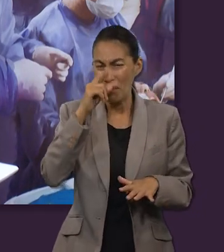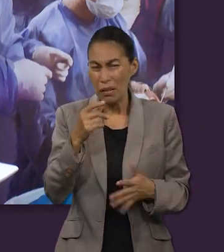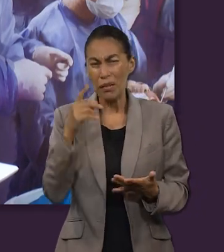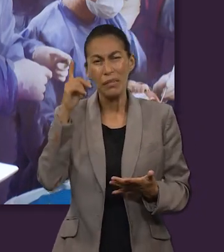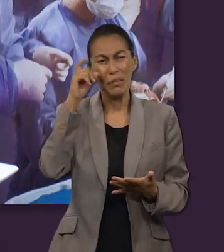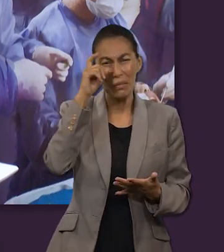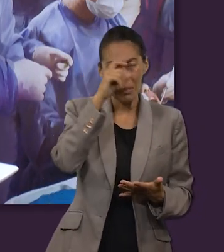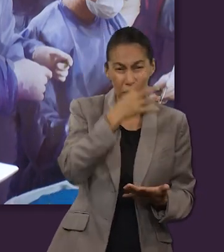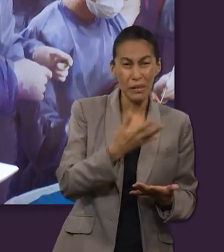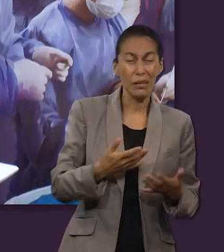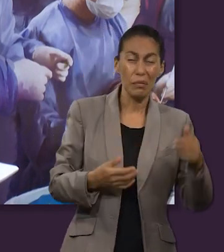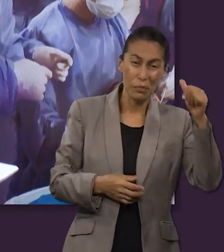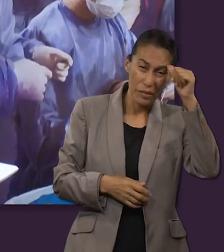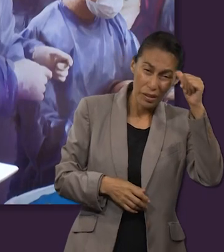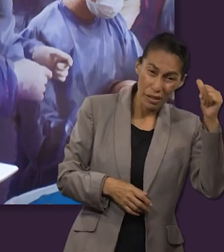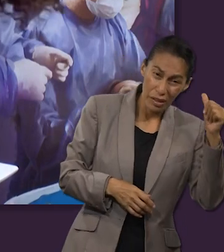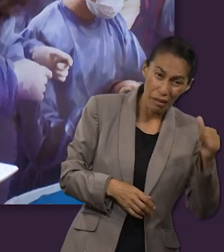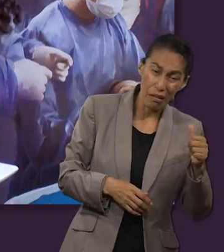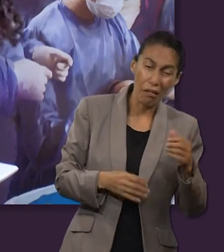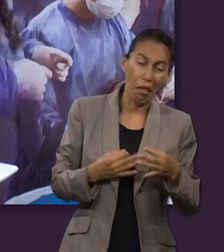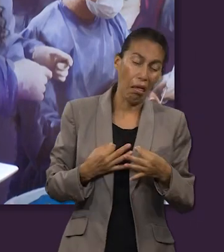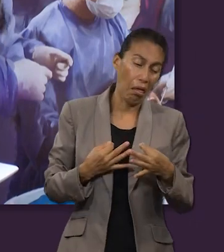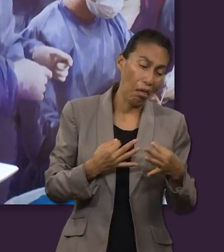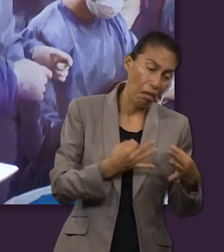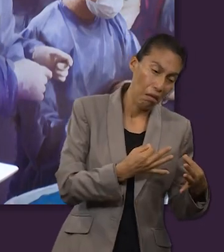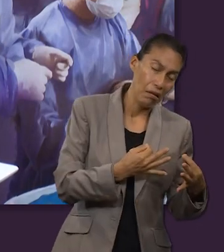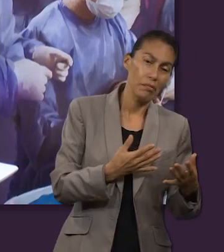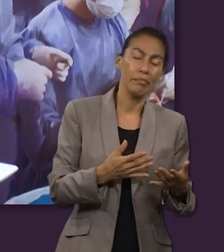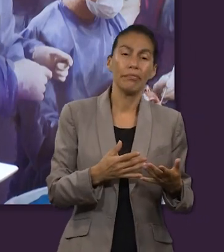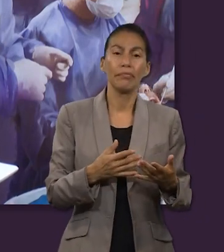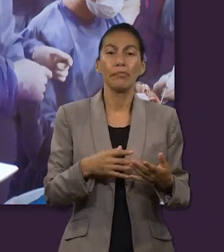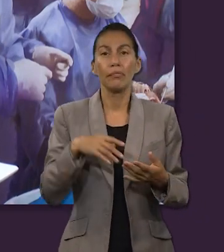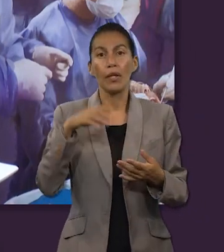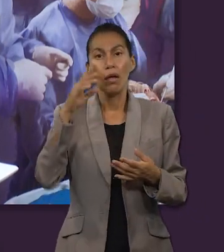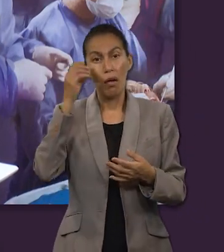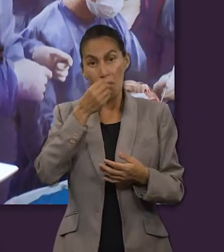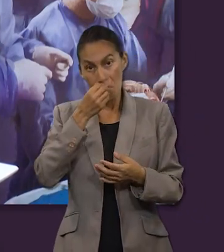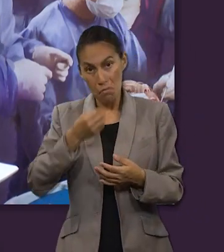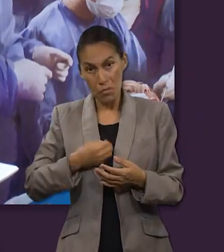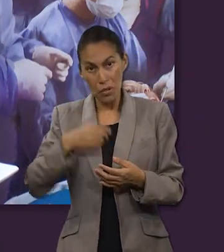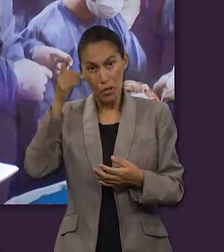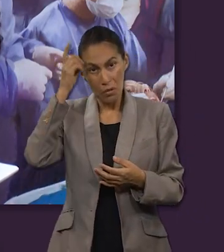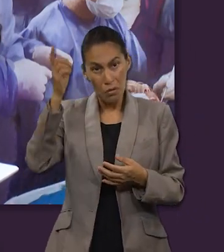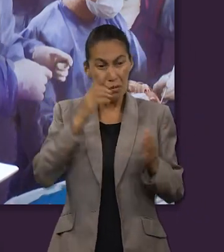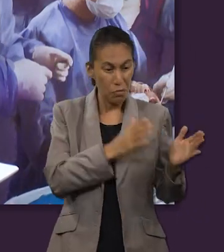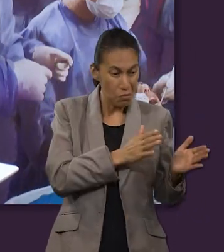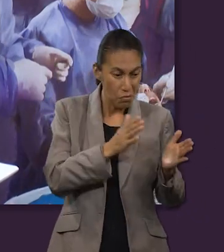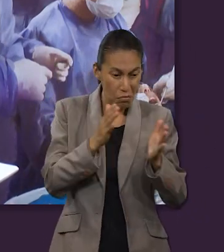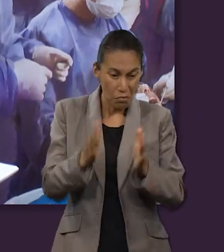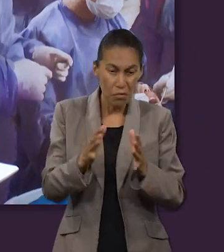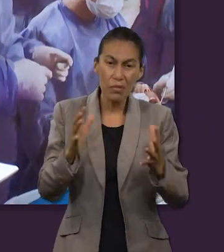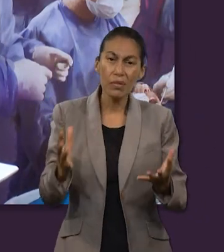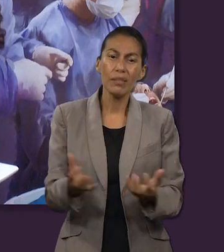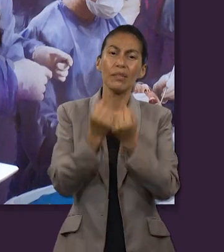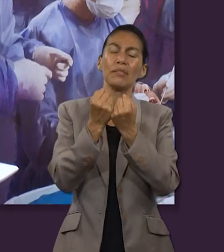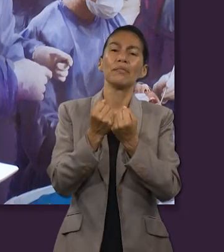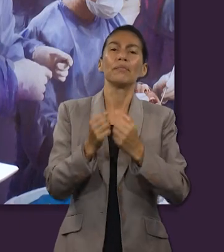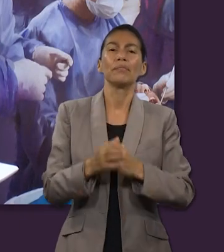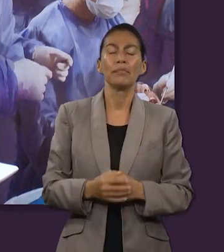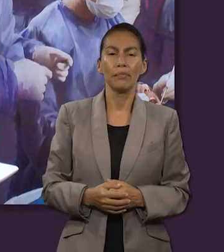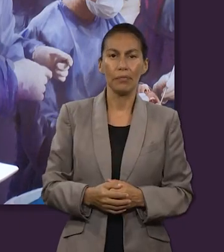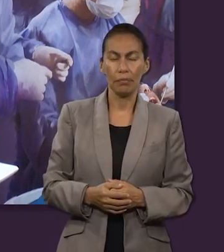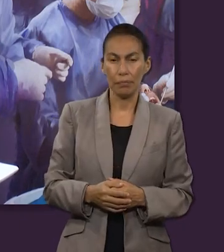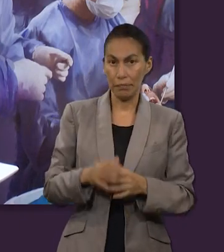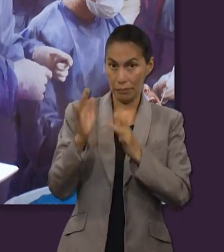fallamos y somos parte de ese plan de salvación, la vida de Jesús, que estaba